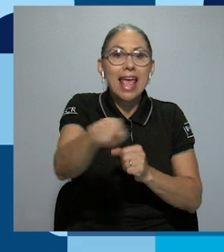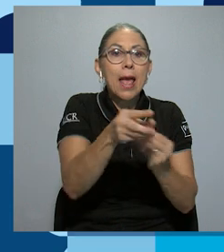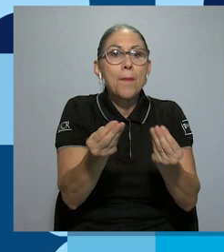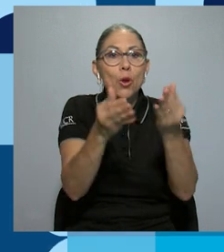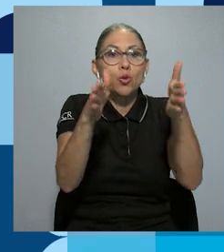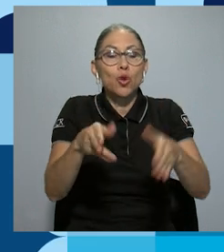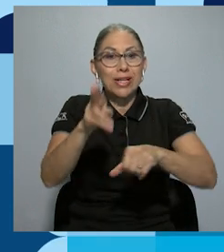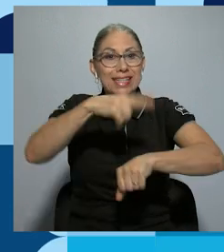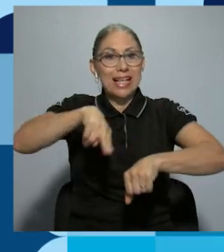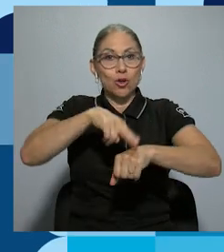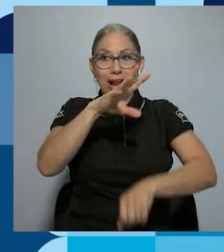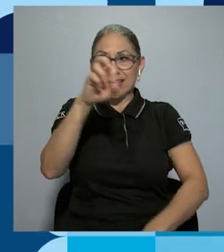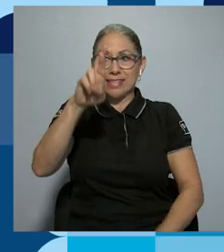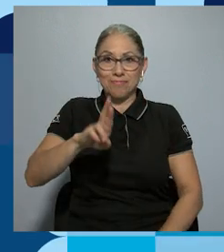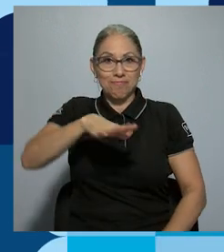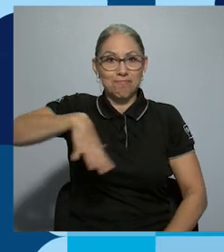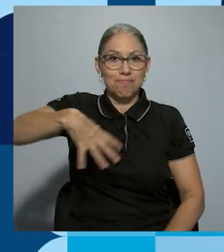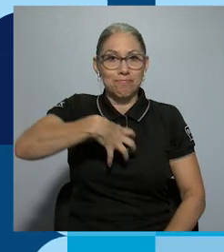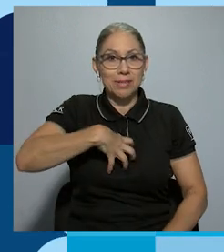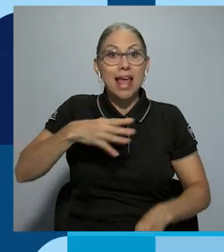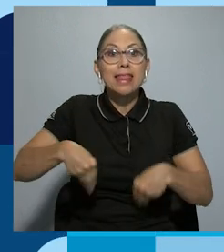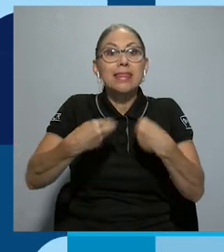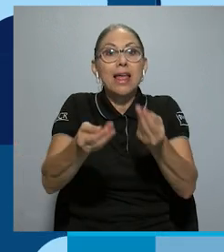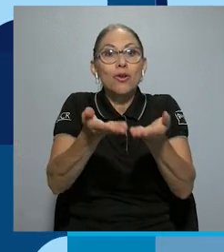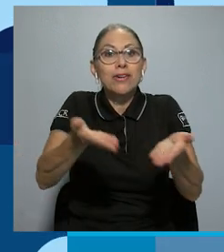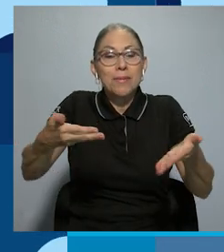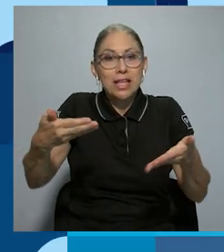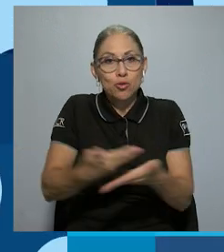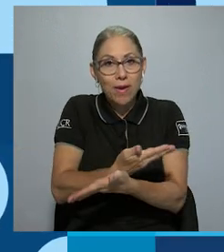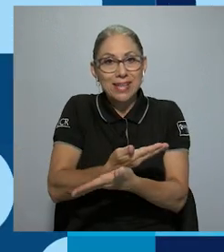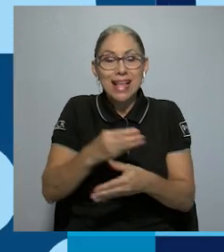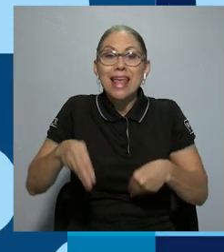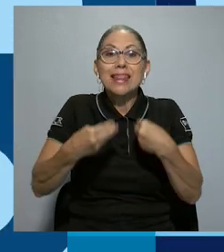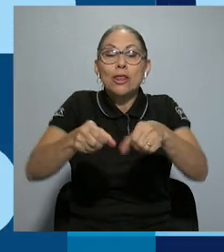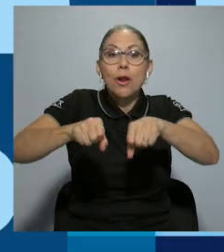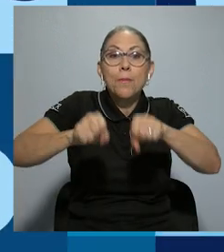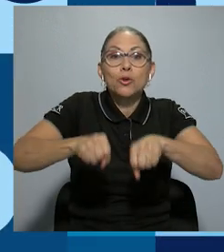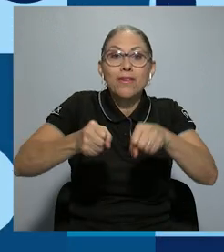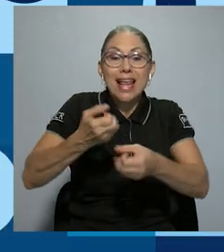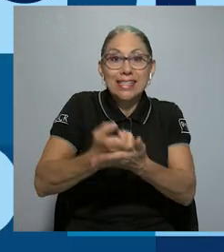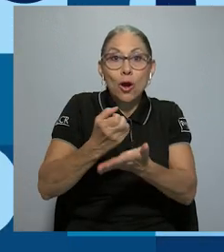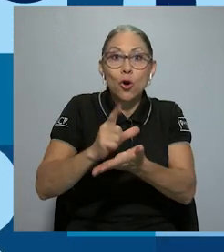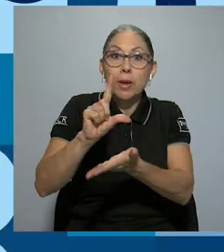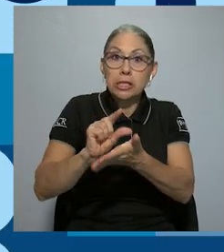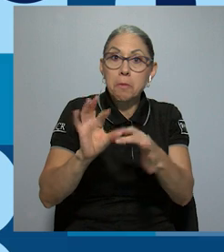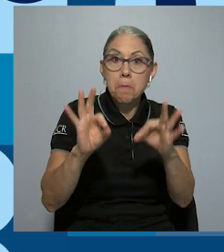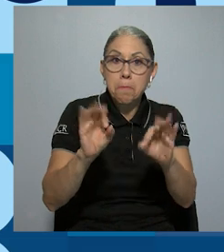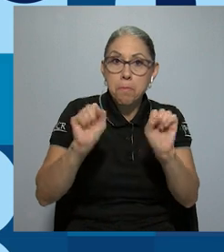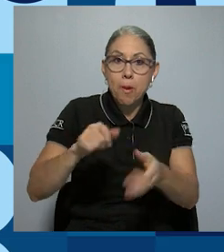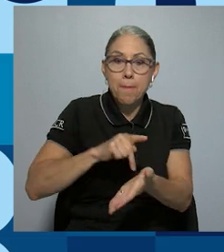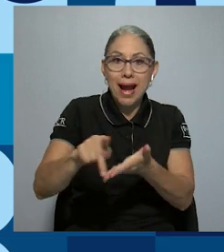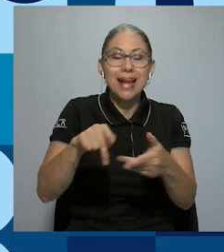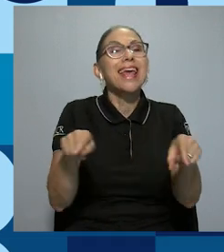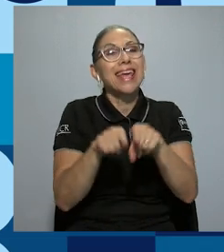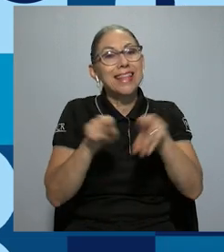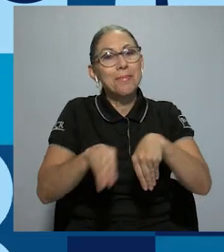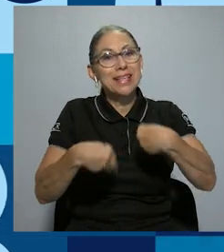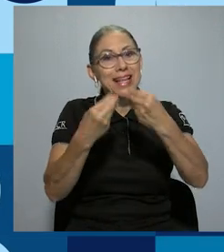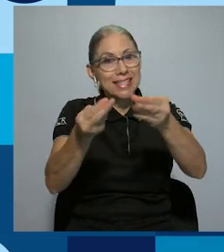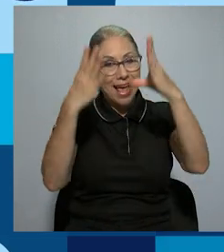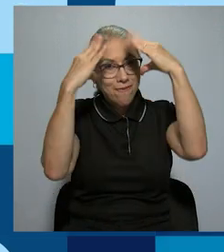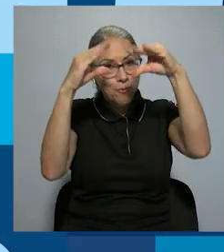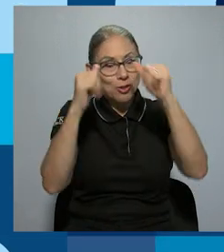productores nacionales, ofreciéndoles nuevas herramientas, posibilidades económicas rentables, así como información con